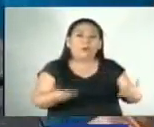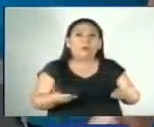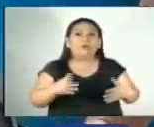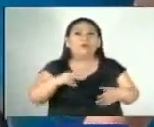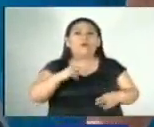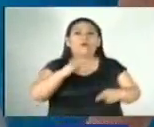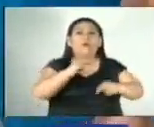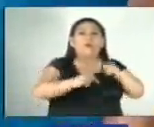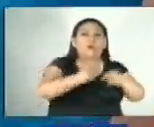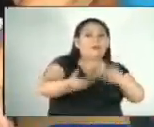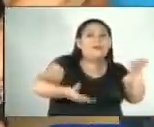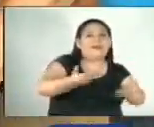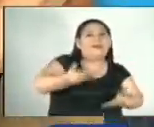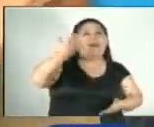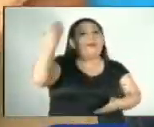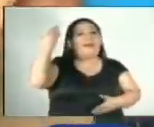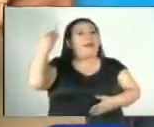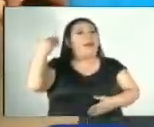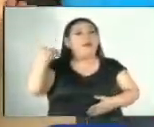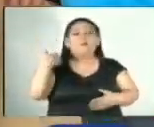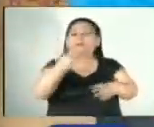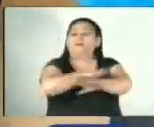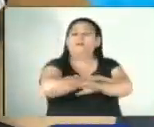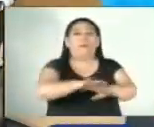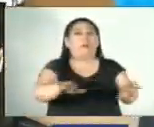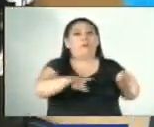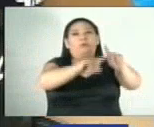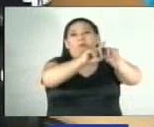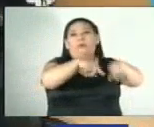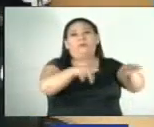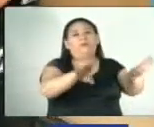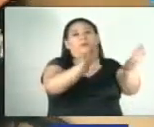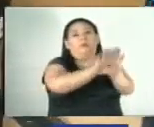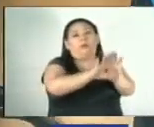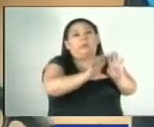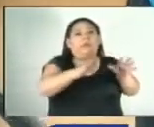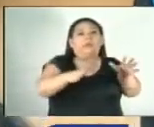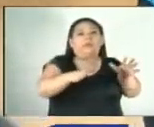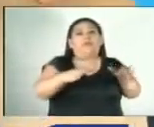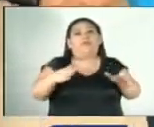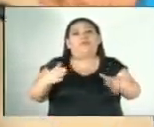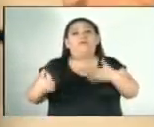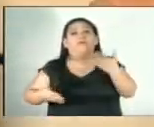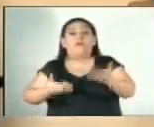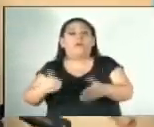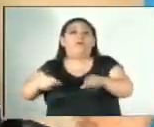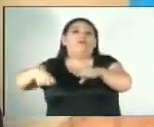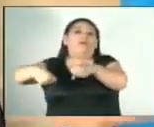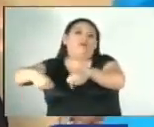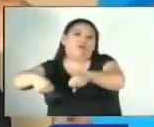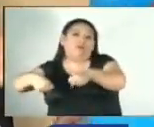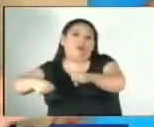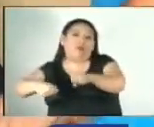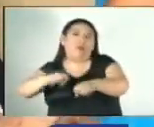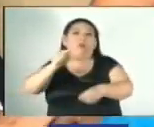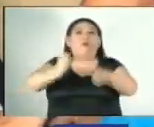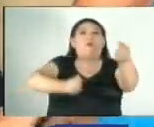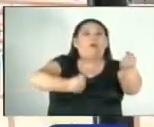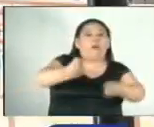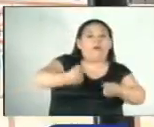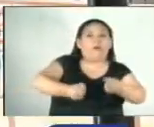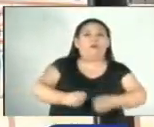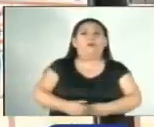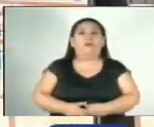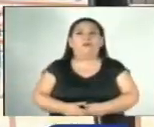negocio con el que subsistían fue cerrado y recurrieron a vender dos motocicletas y un vehículo.